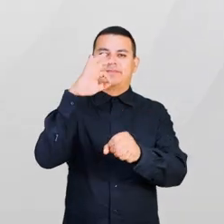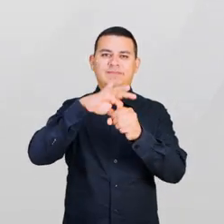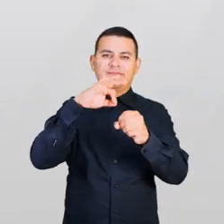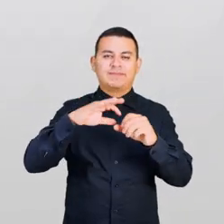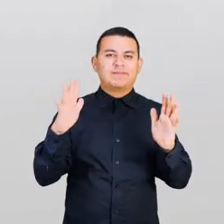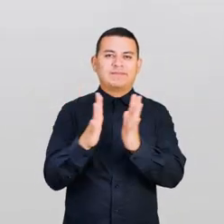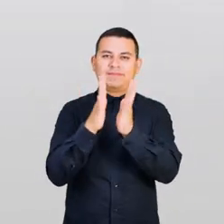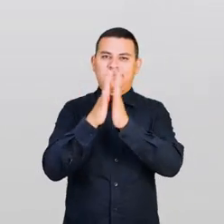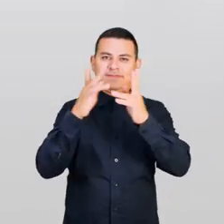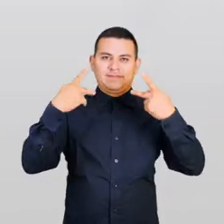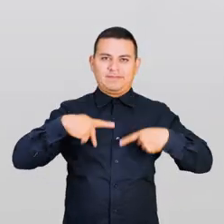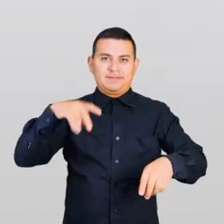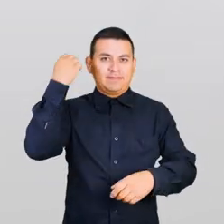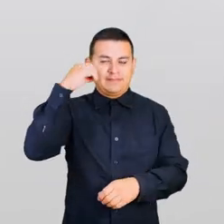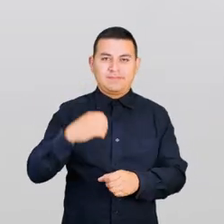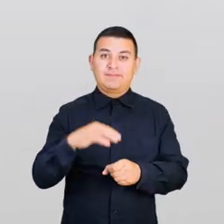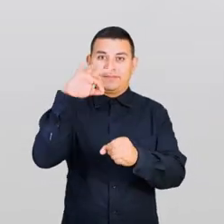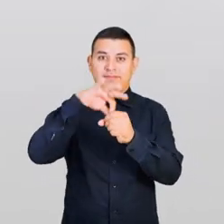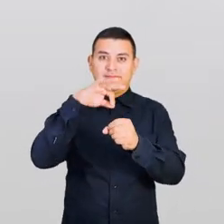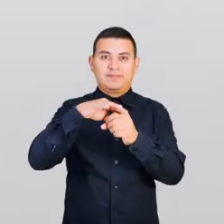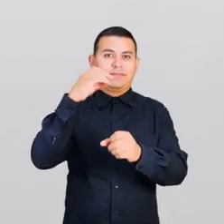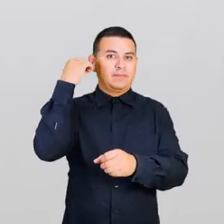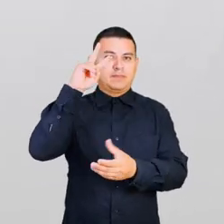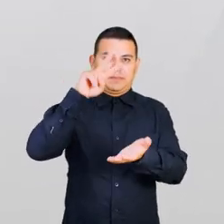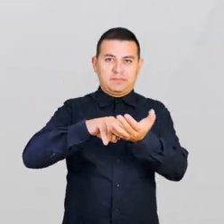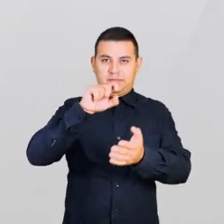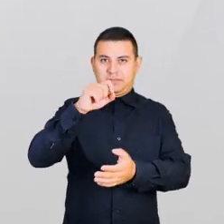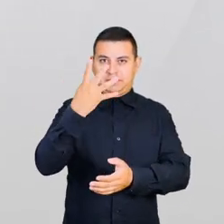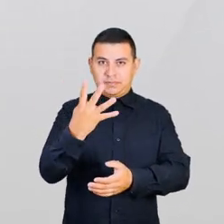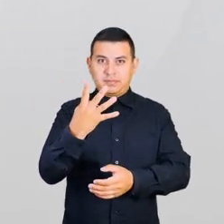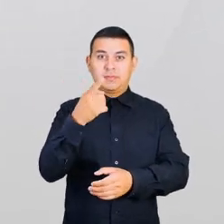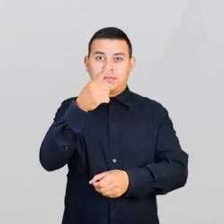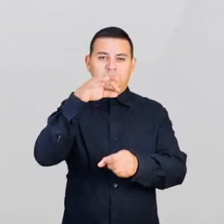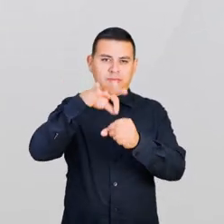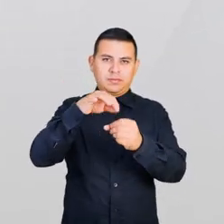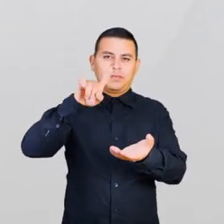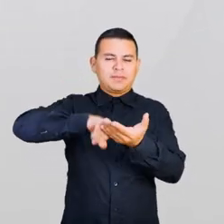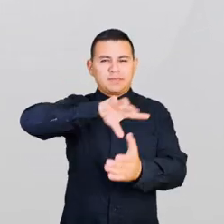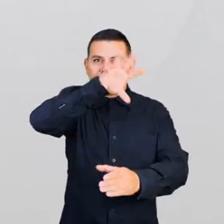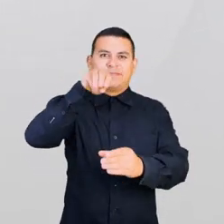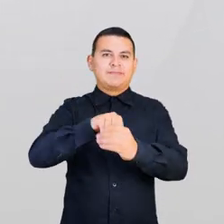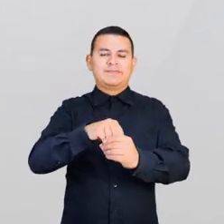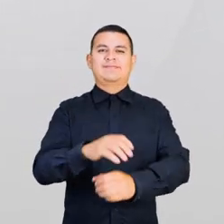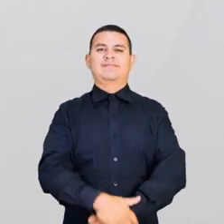Electoral y de Participación Ciudadana de Oaxaca. Elecciones Oaxaca 2024. Tu voto lo puede todo.